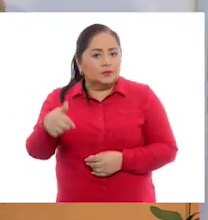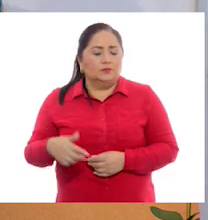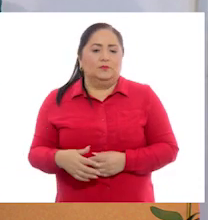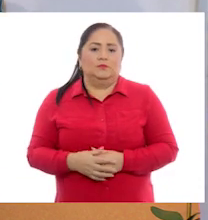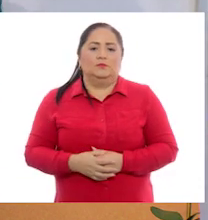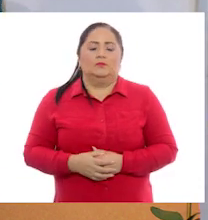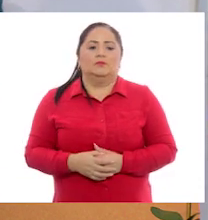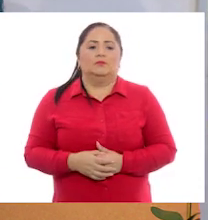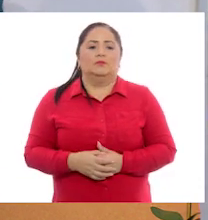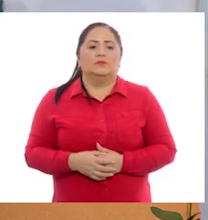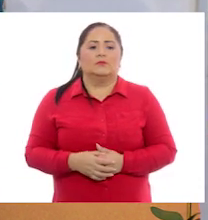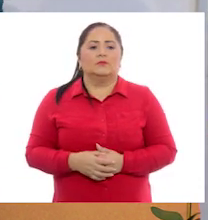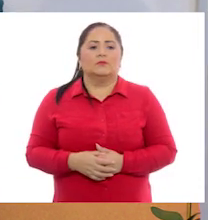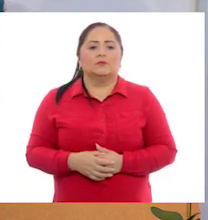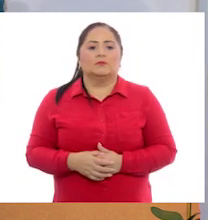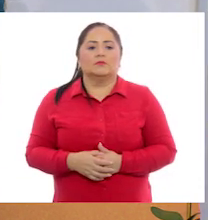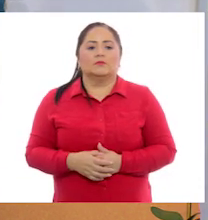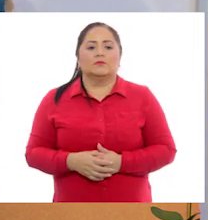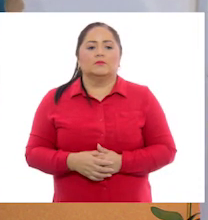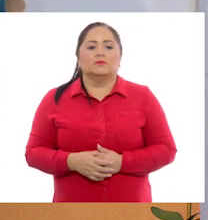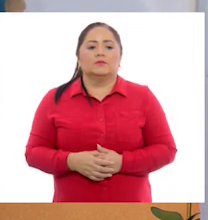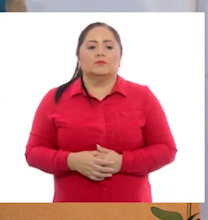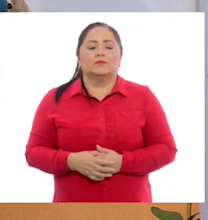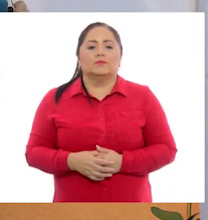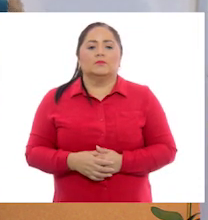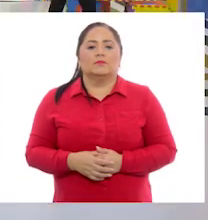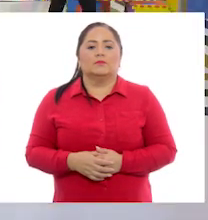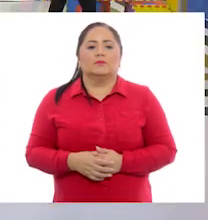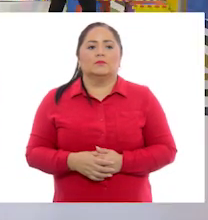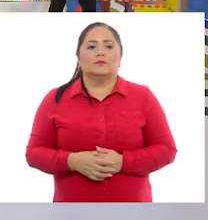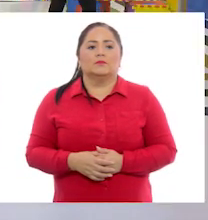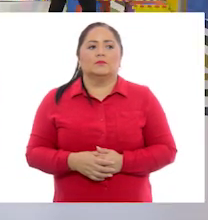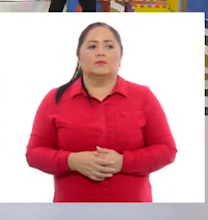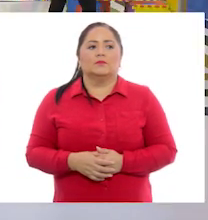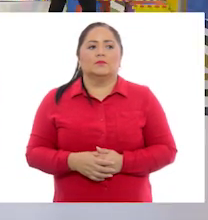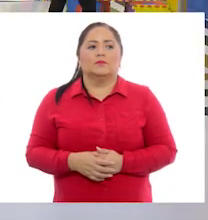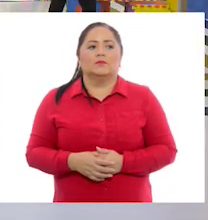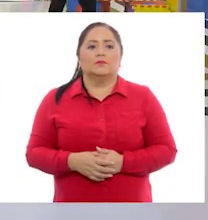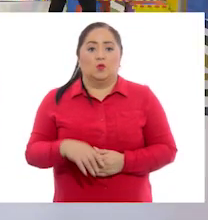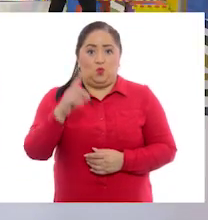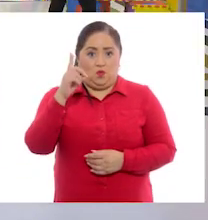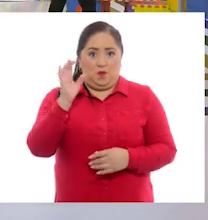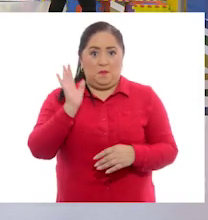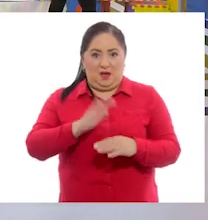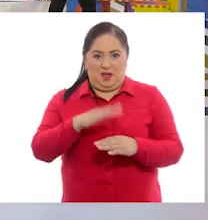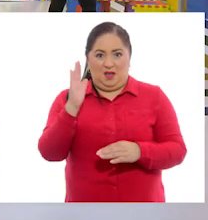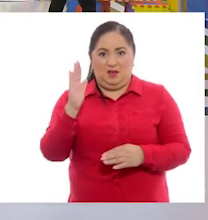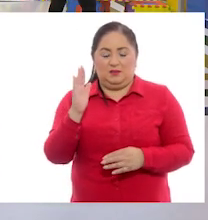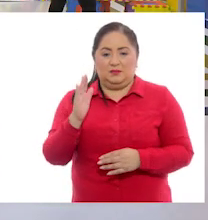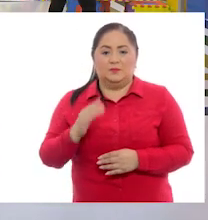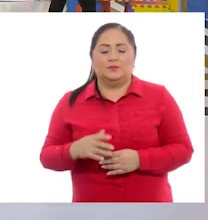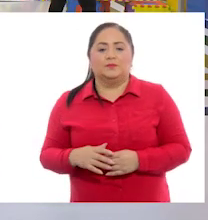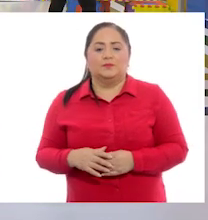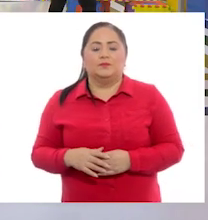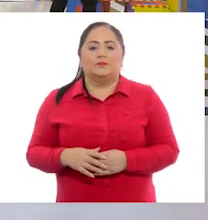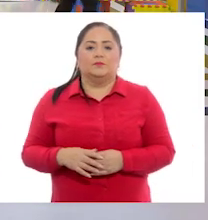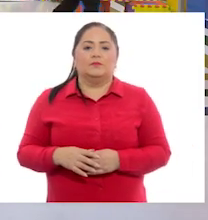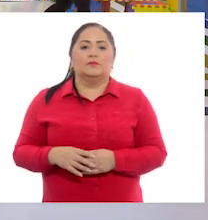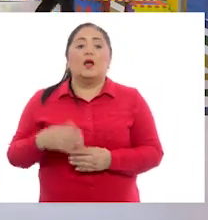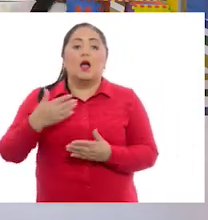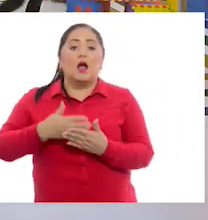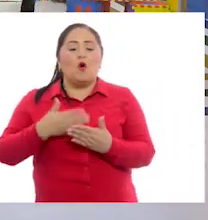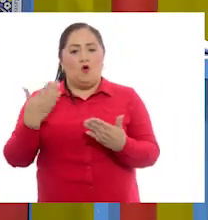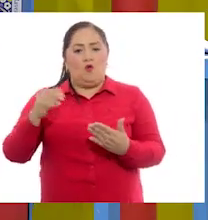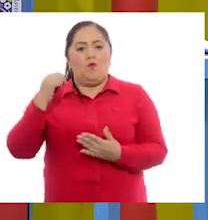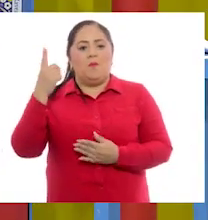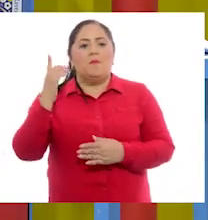columpio del lado derecho de la flor. ¿Quieren una más? Una más para ver si la hacemos más difícil. Sí, una más, maestro. Vámonos